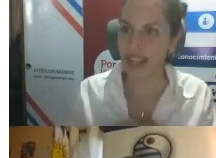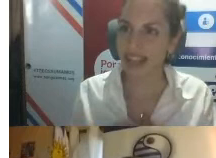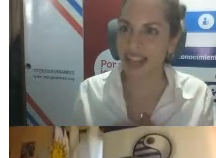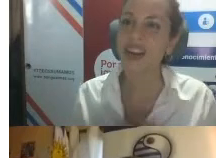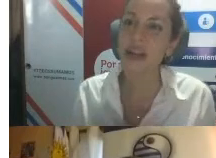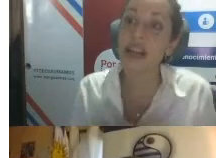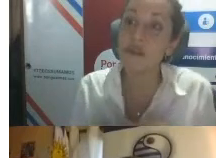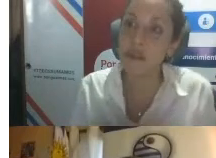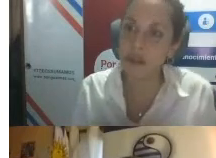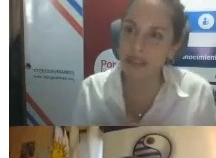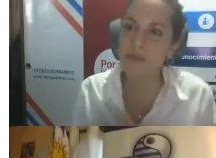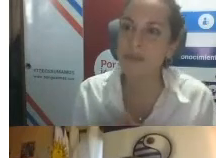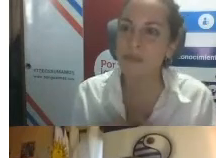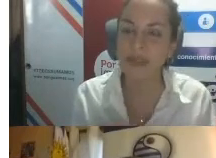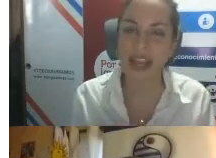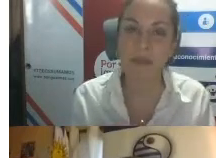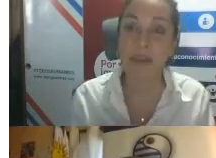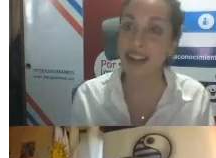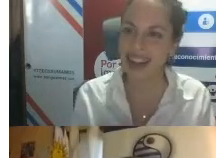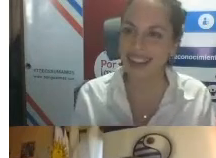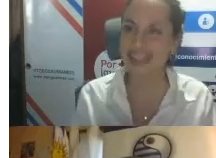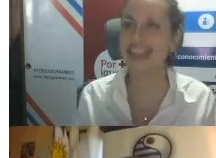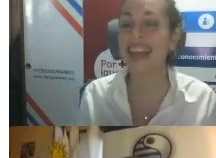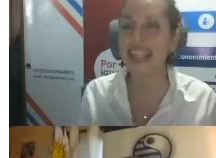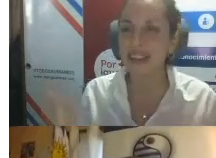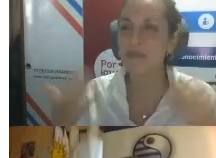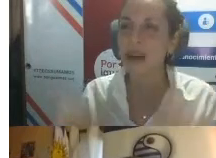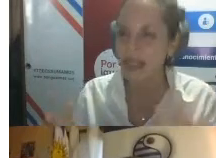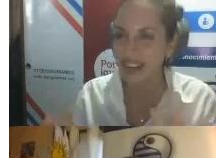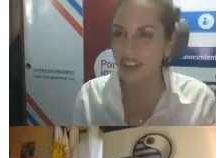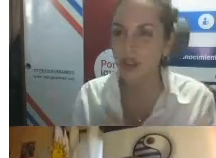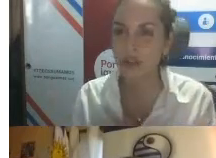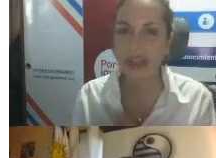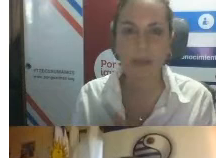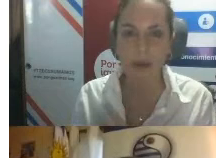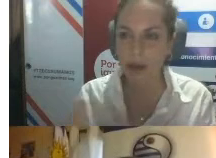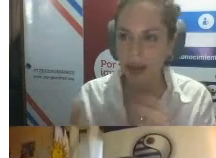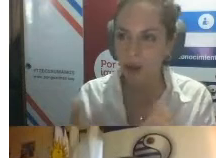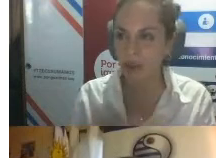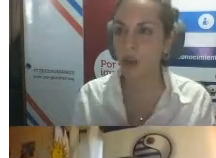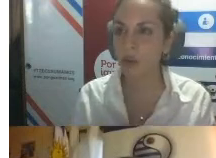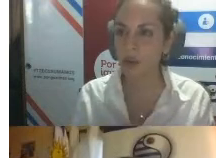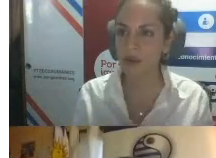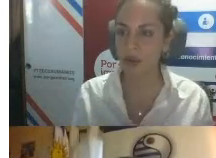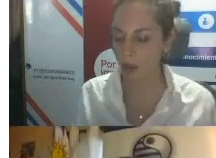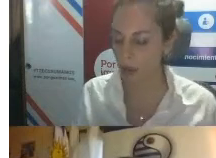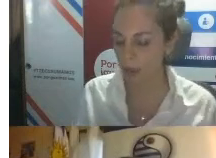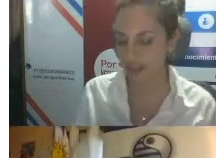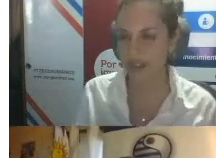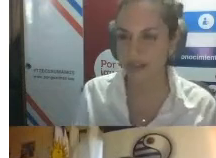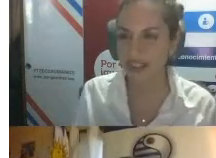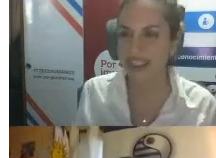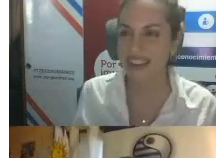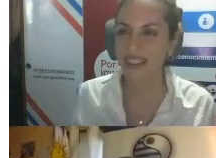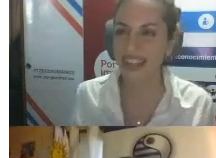relacionada con el enfoque PLA, que Esteban va a empezar a introducir y después vamos a contarles juntos algunos